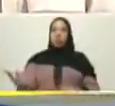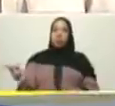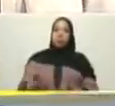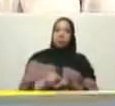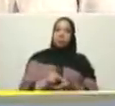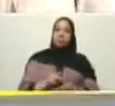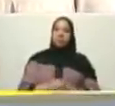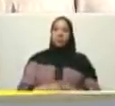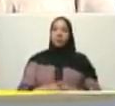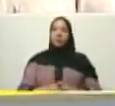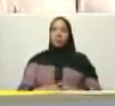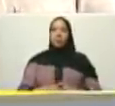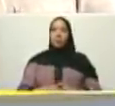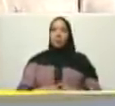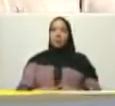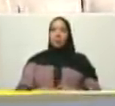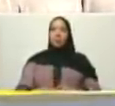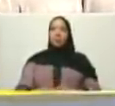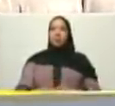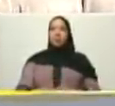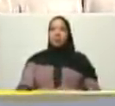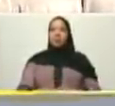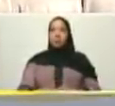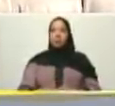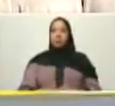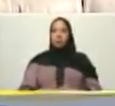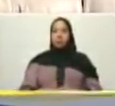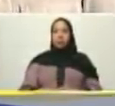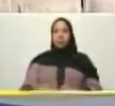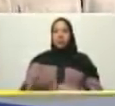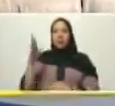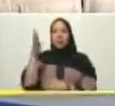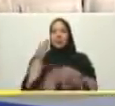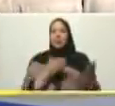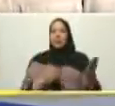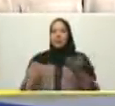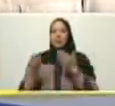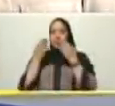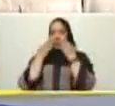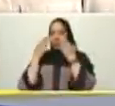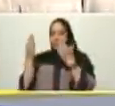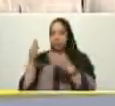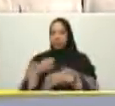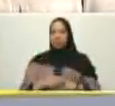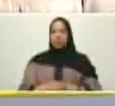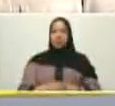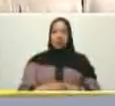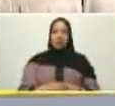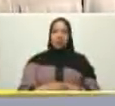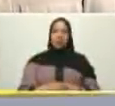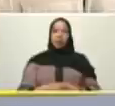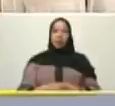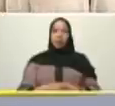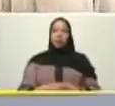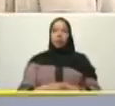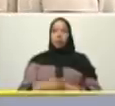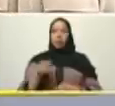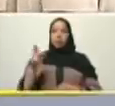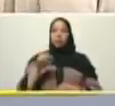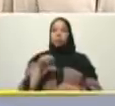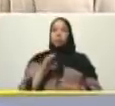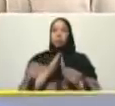Luis José cantó el pueblo de Anzuate allá viene Luis José y llegó Luis José mira Luis José